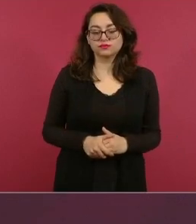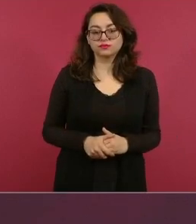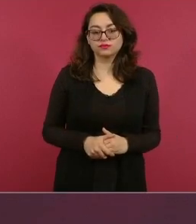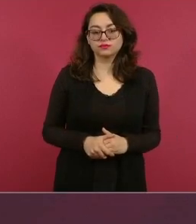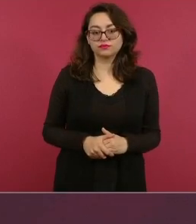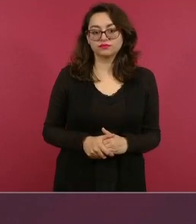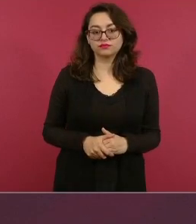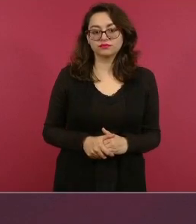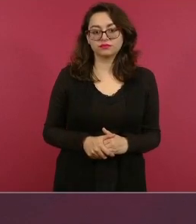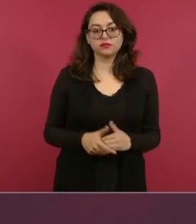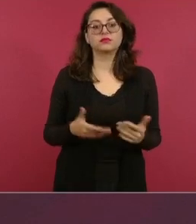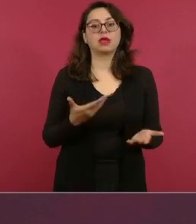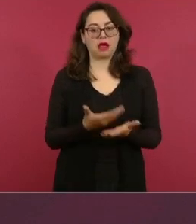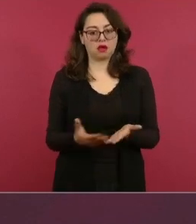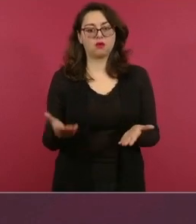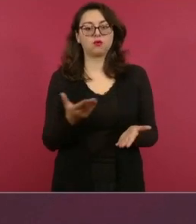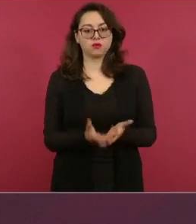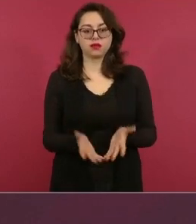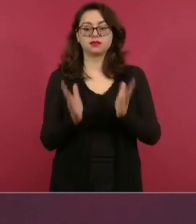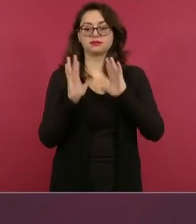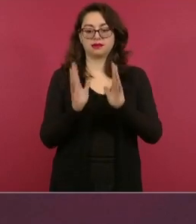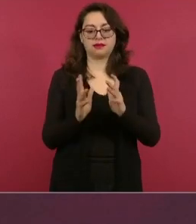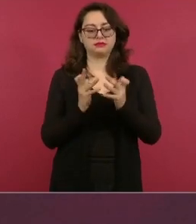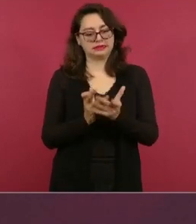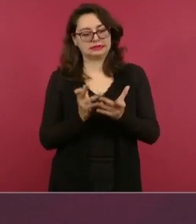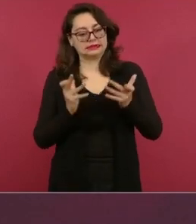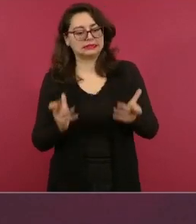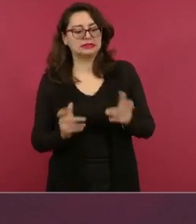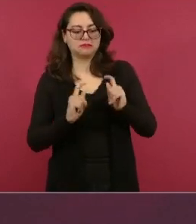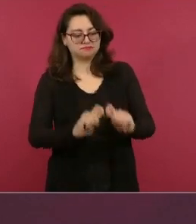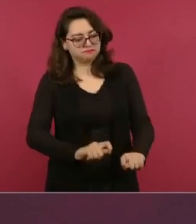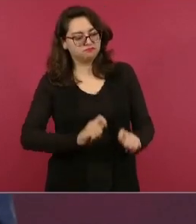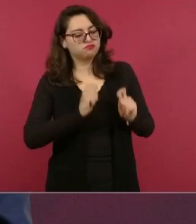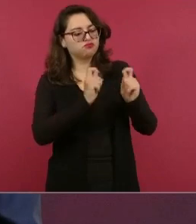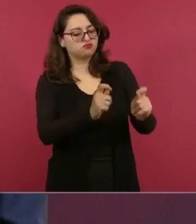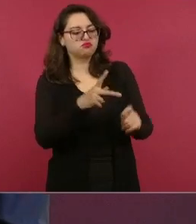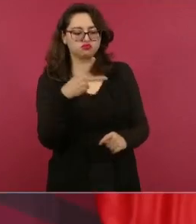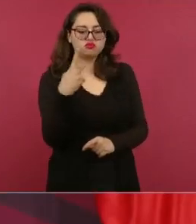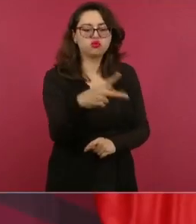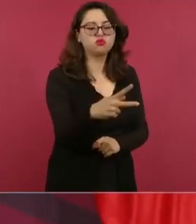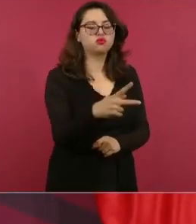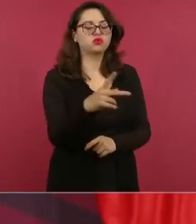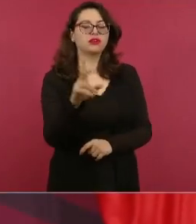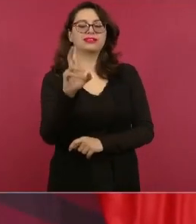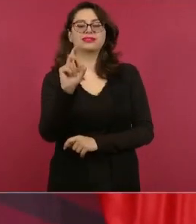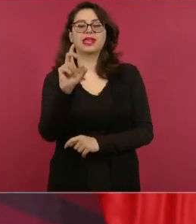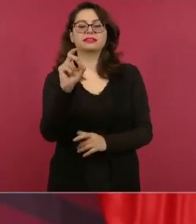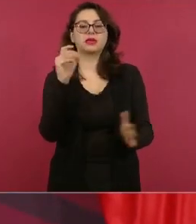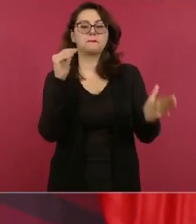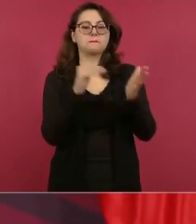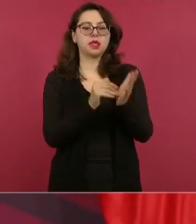se les restituyeron como 30 mil hectáreas,